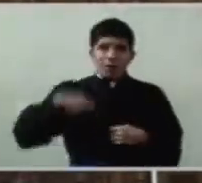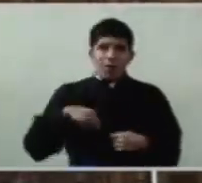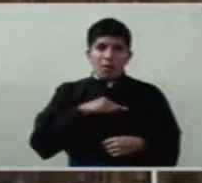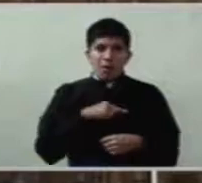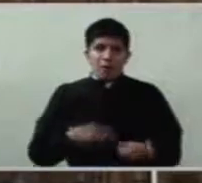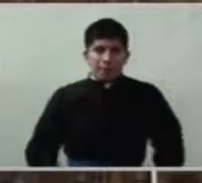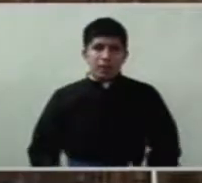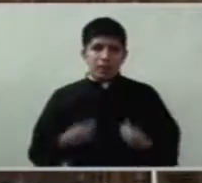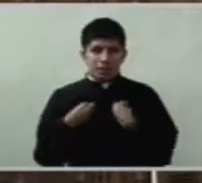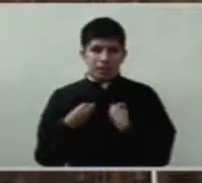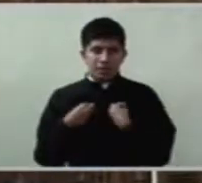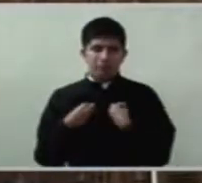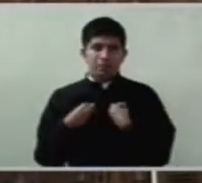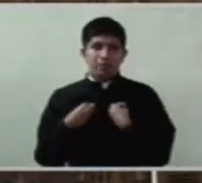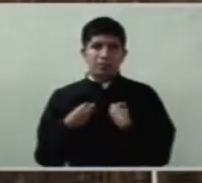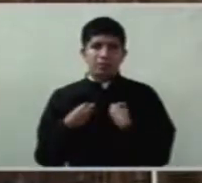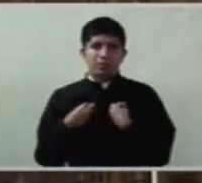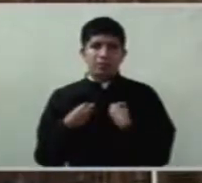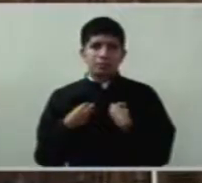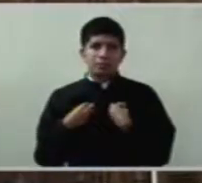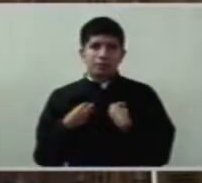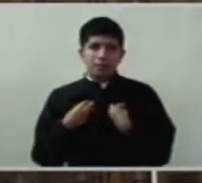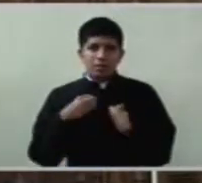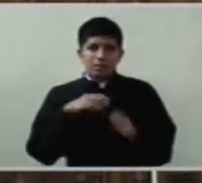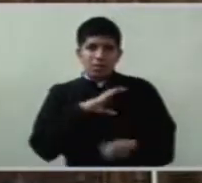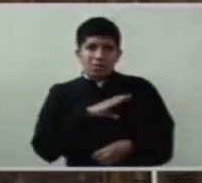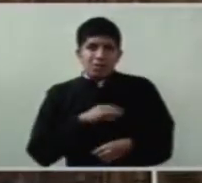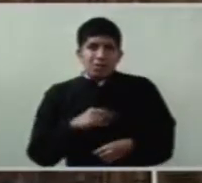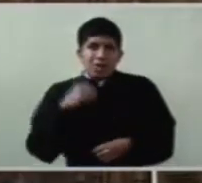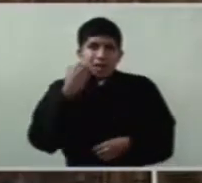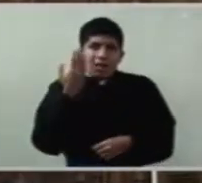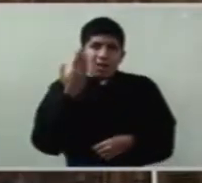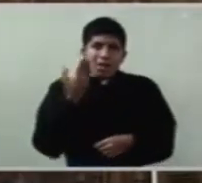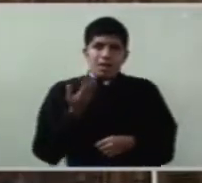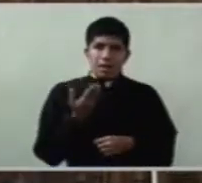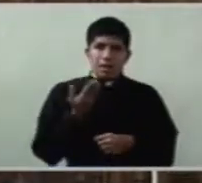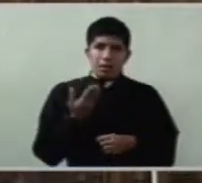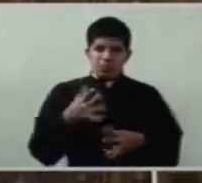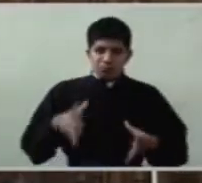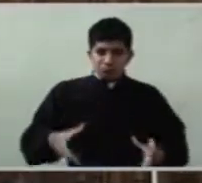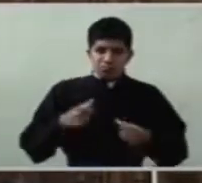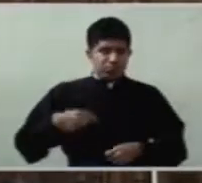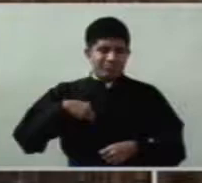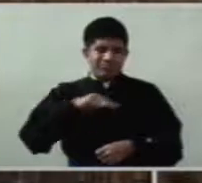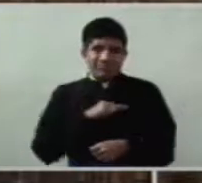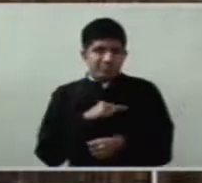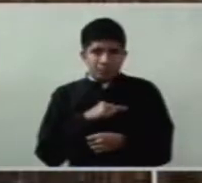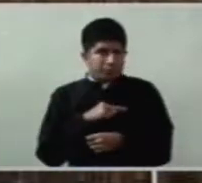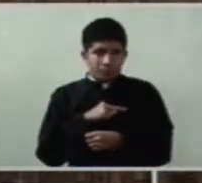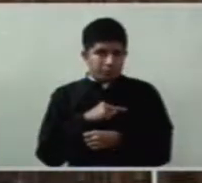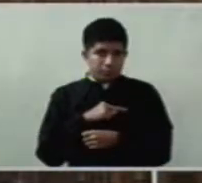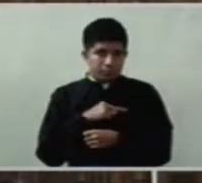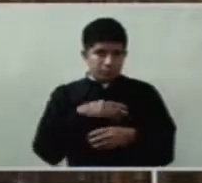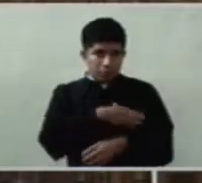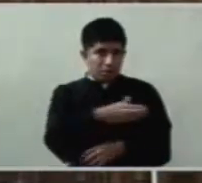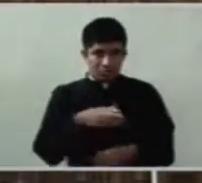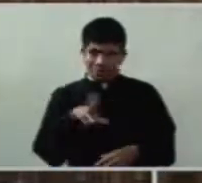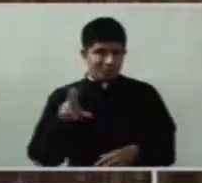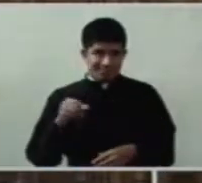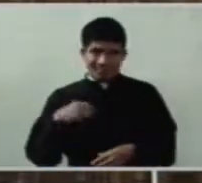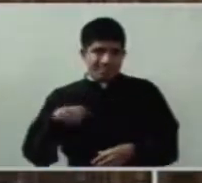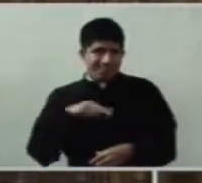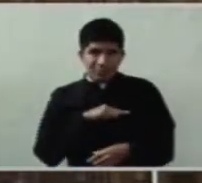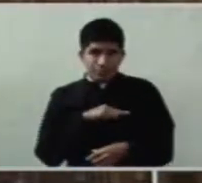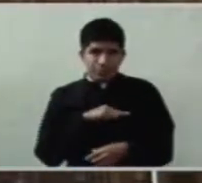Nos queremos apropiar de lo que no es nuestro. no es